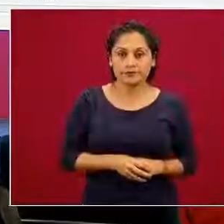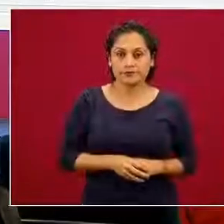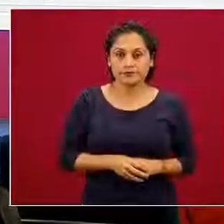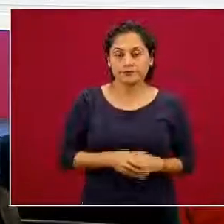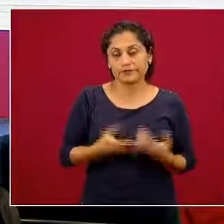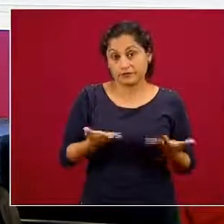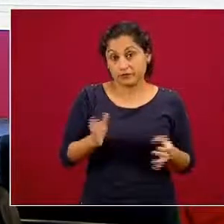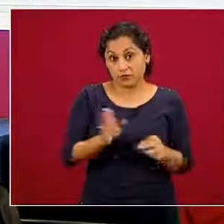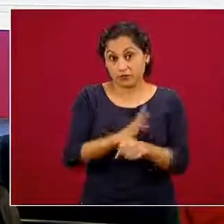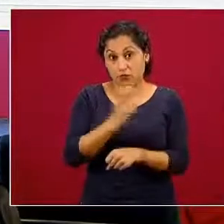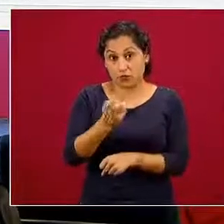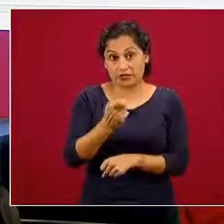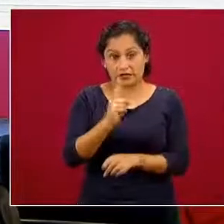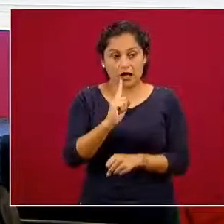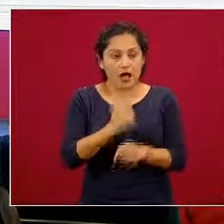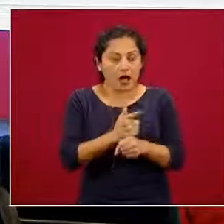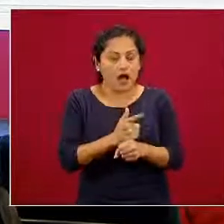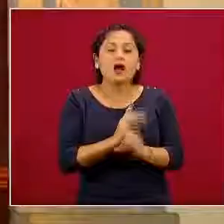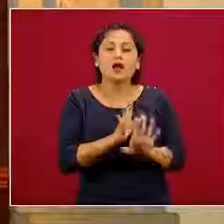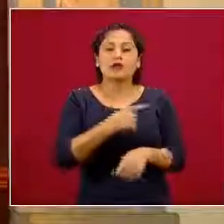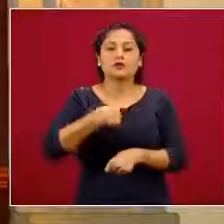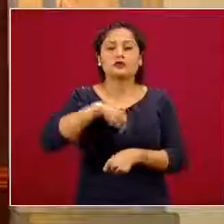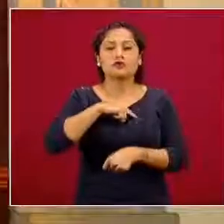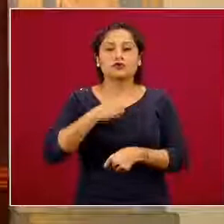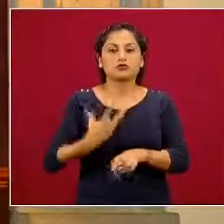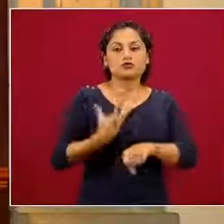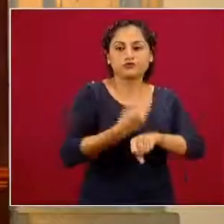implementar acciones.